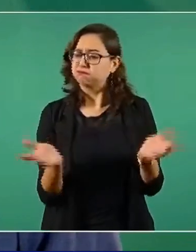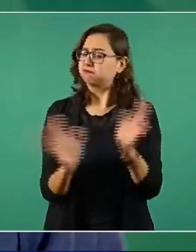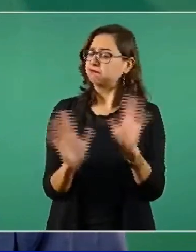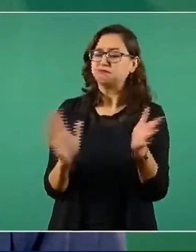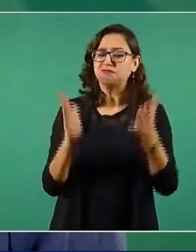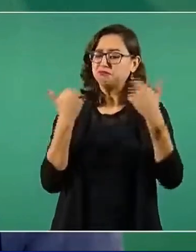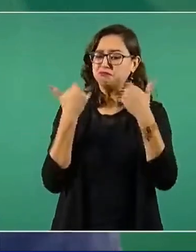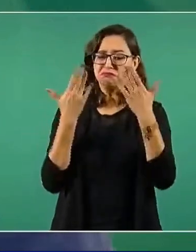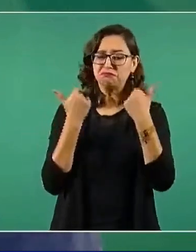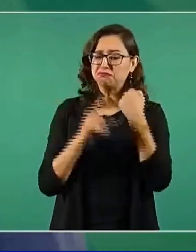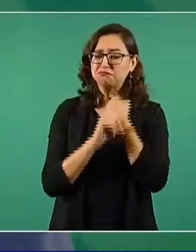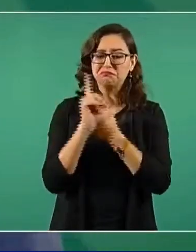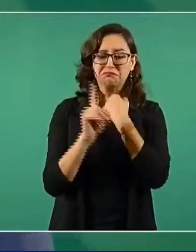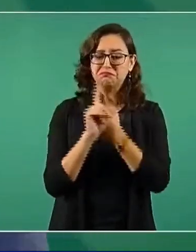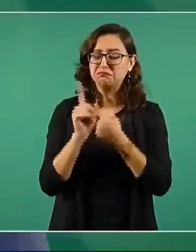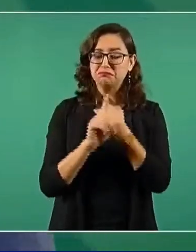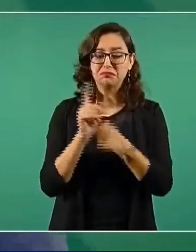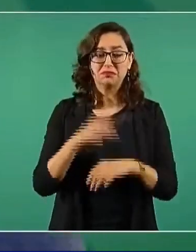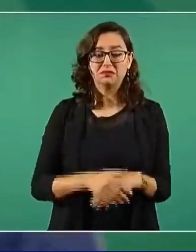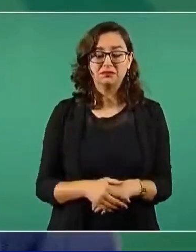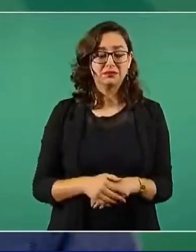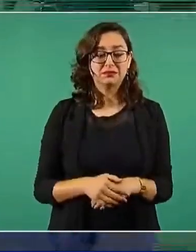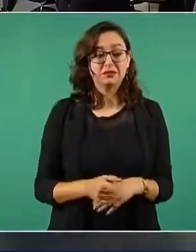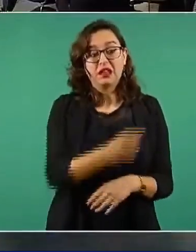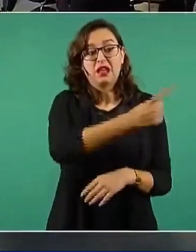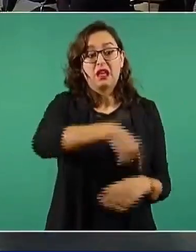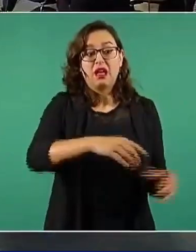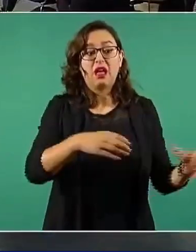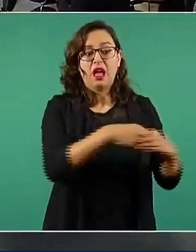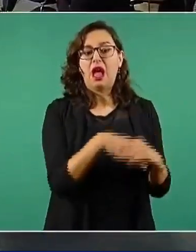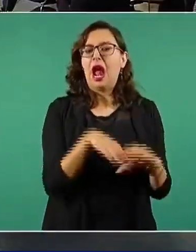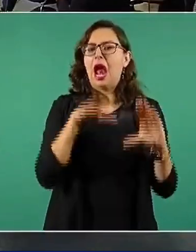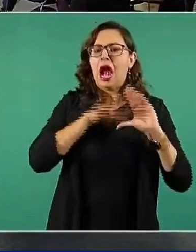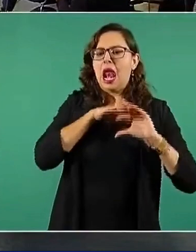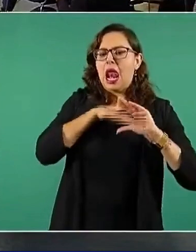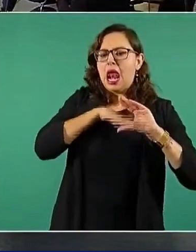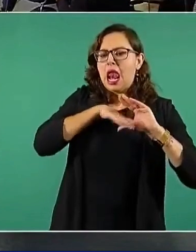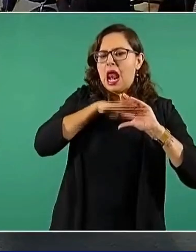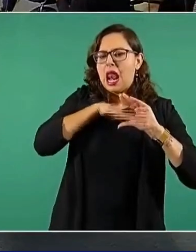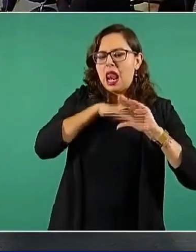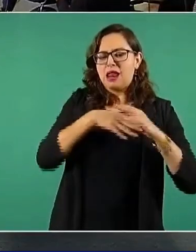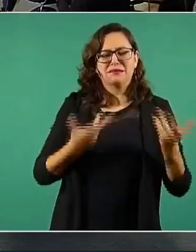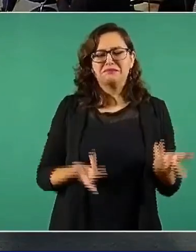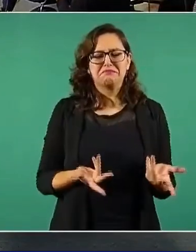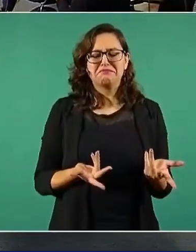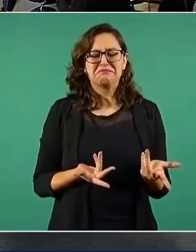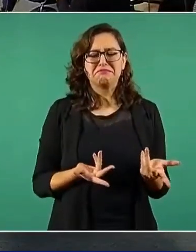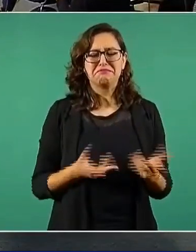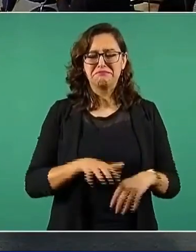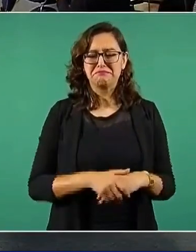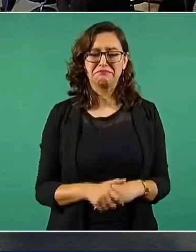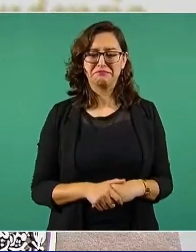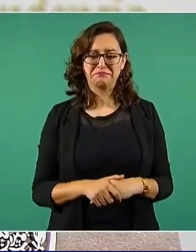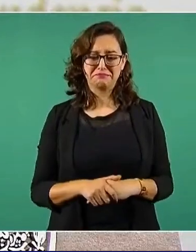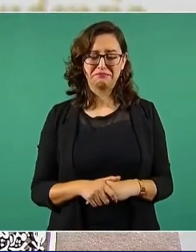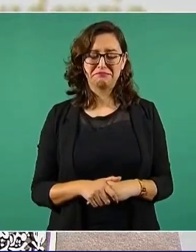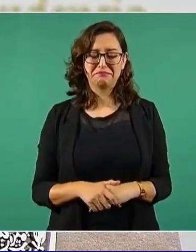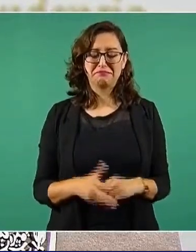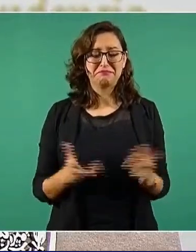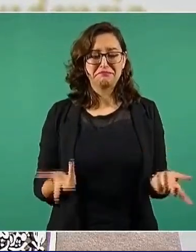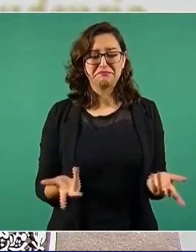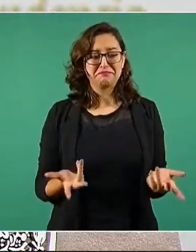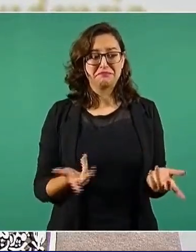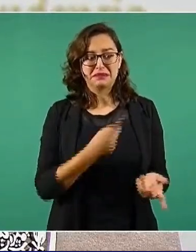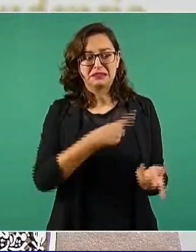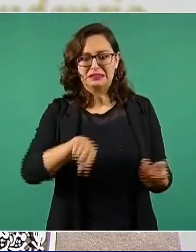Todo esto es politiquería, es propaganda. Ya no